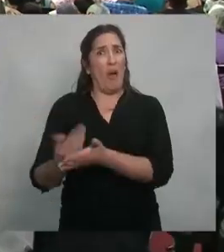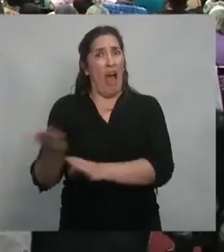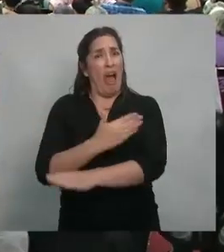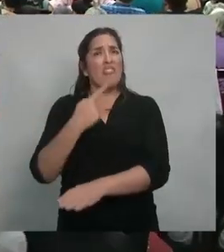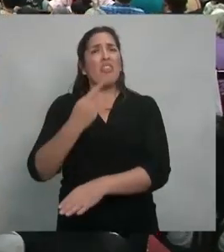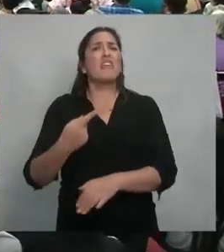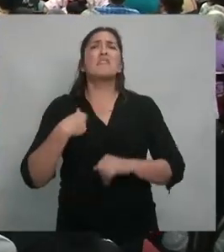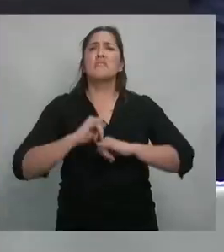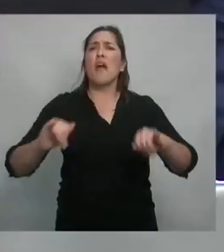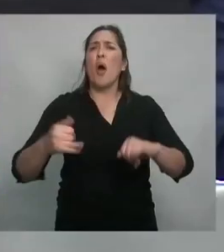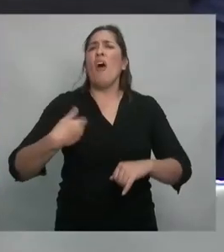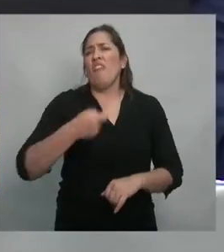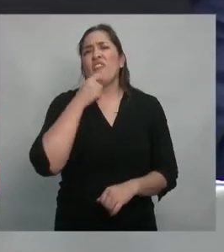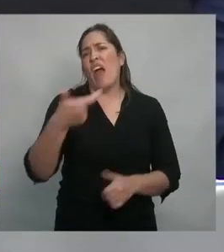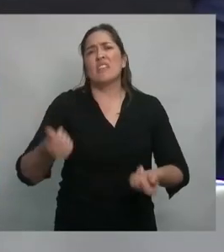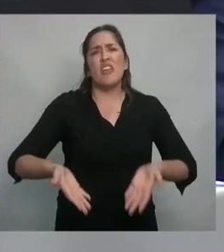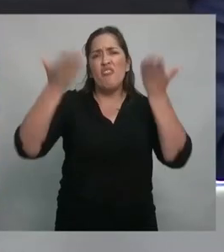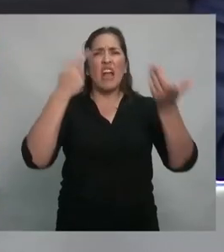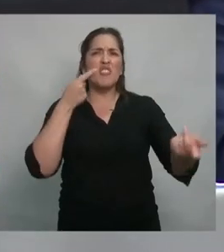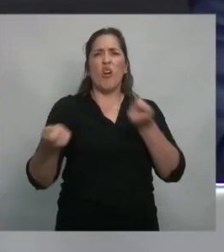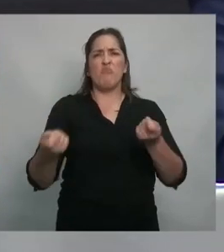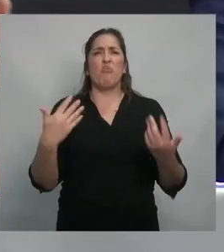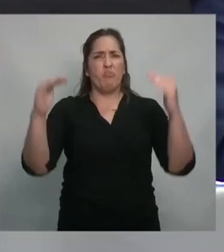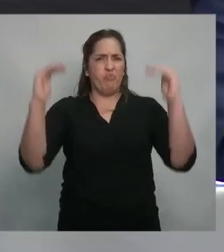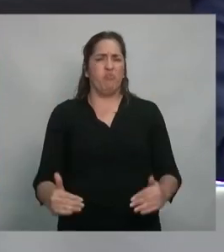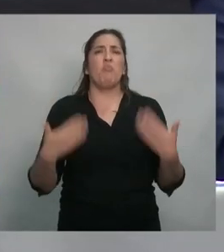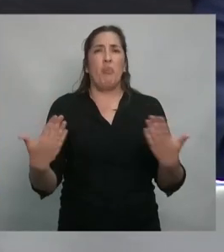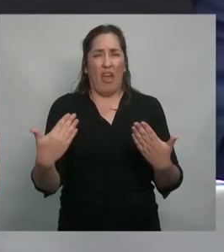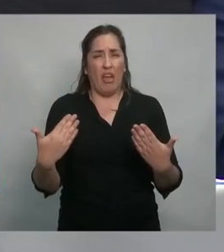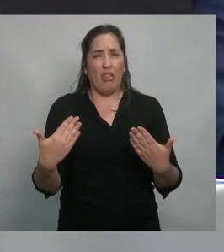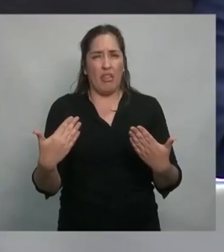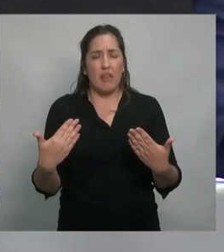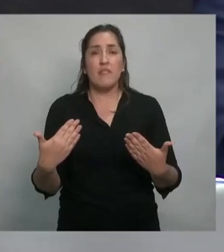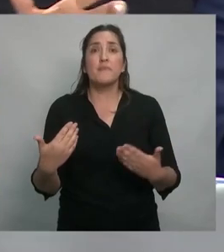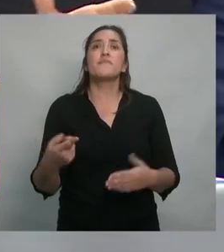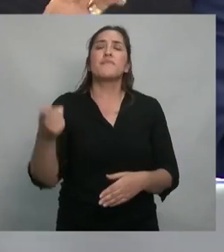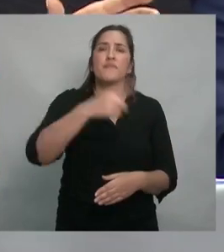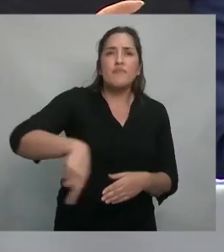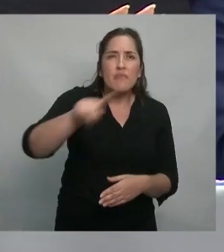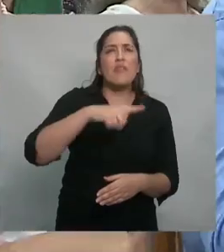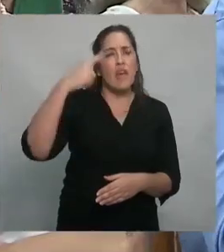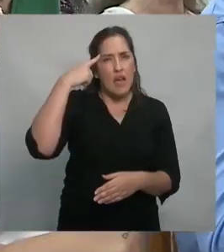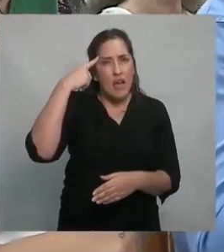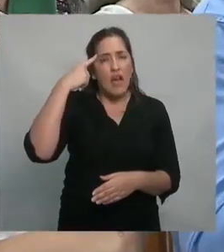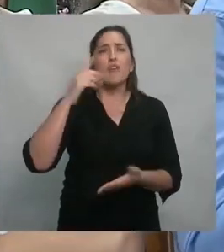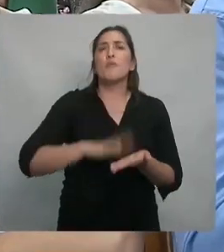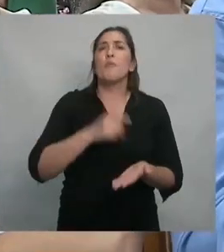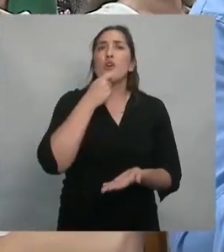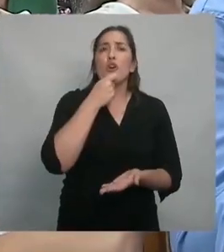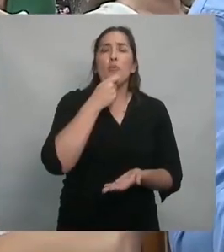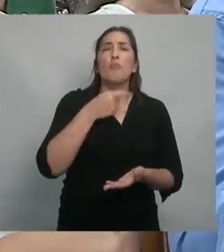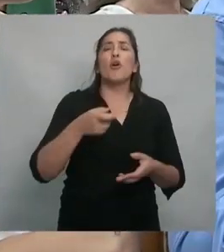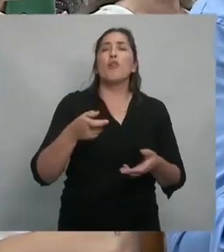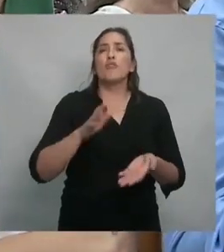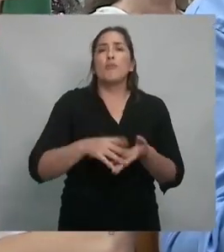blindaje mediático, ¿qué hablo? Ustedes recordarán lo que era la militancia ante la variación de precios del tomate, por ejemplo,